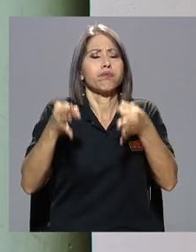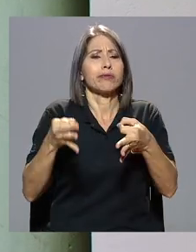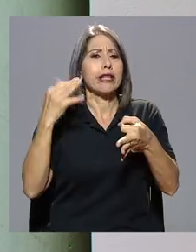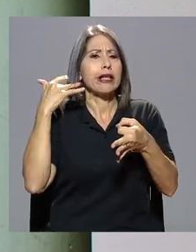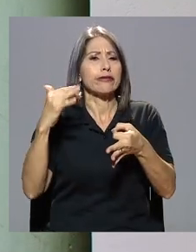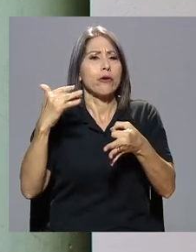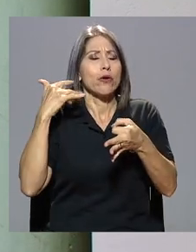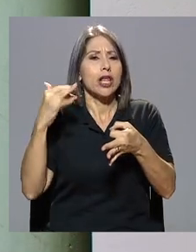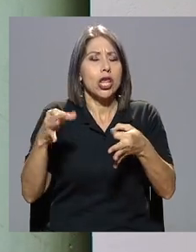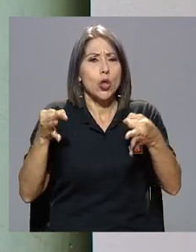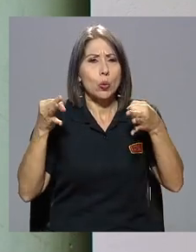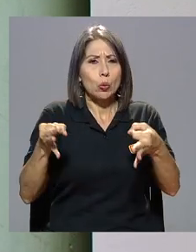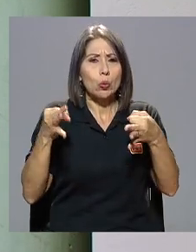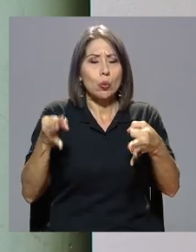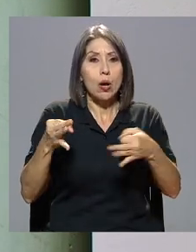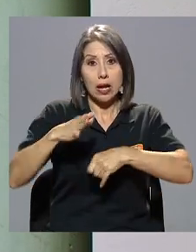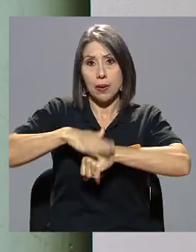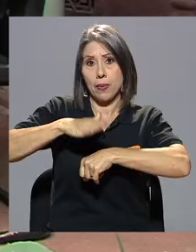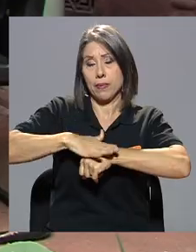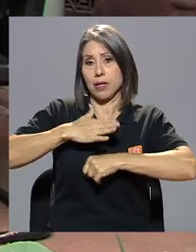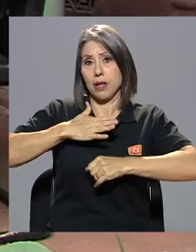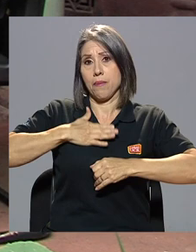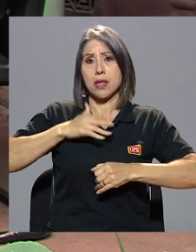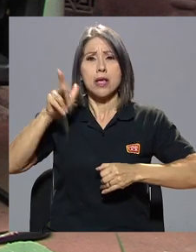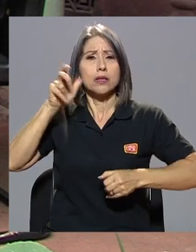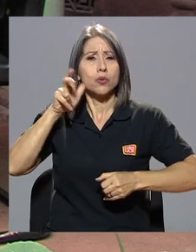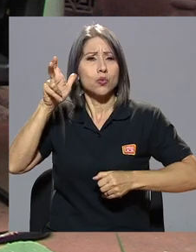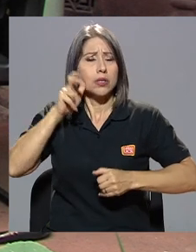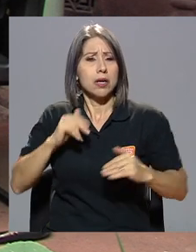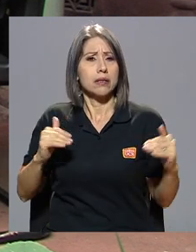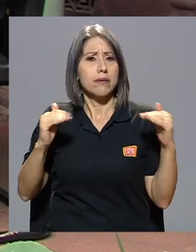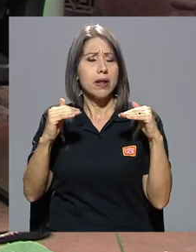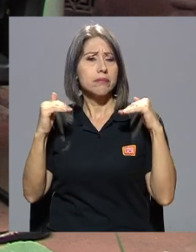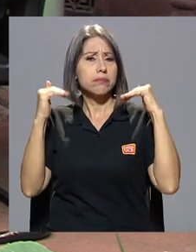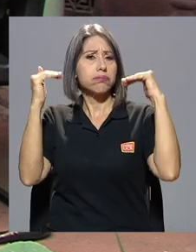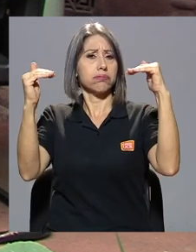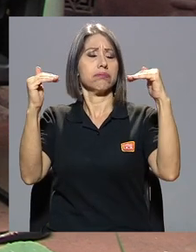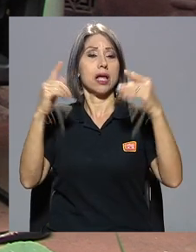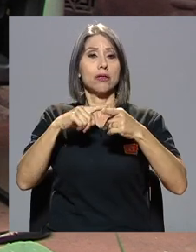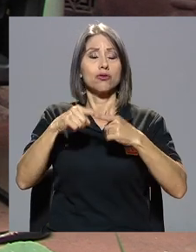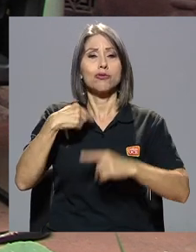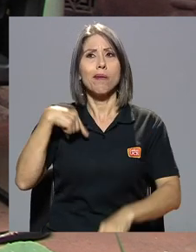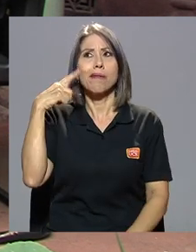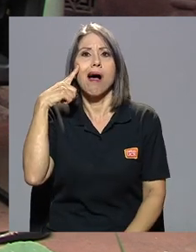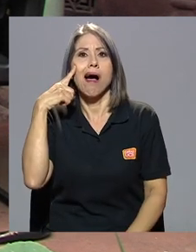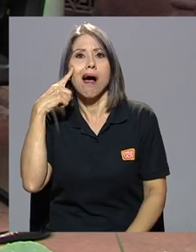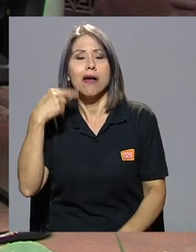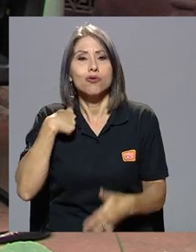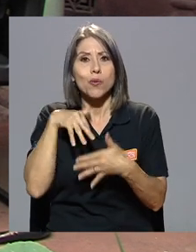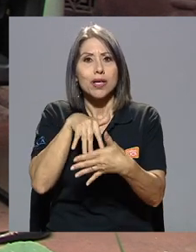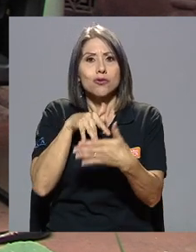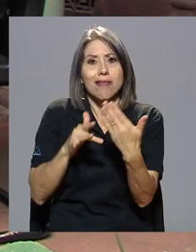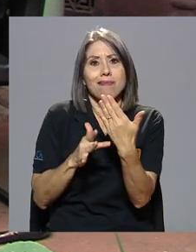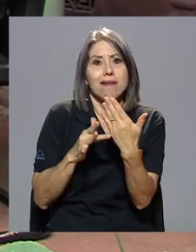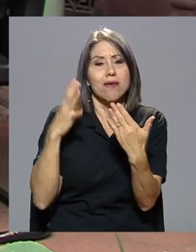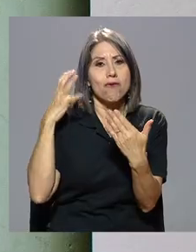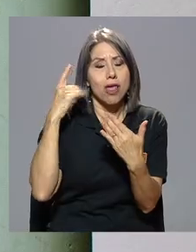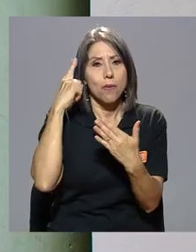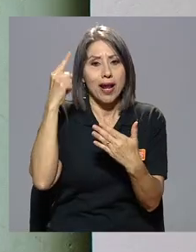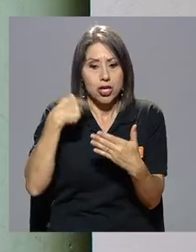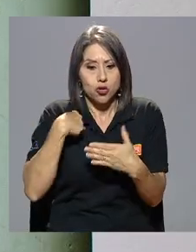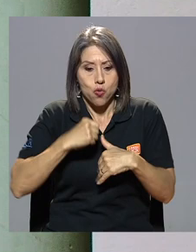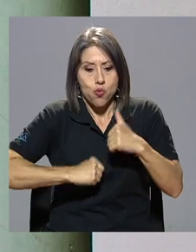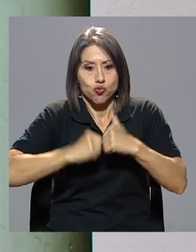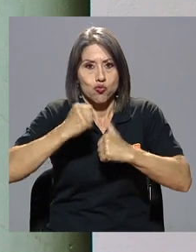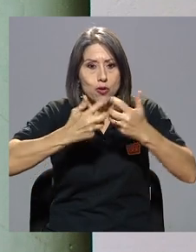que me permitiera escuchar al nivel más alto. Entonces, voy a estudiar radiotécnica para